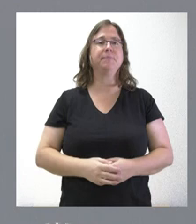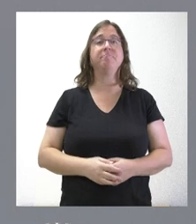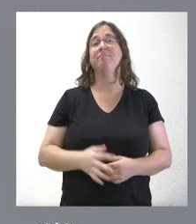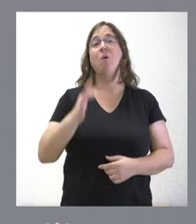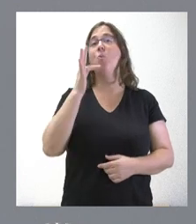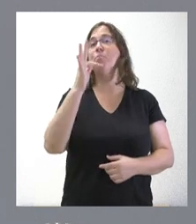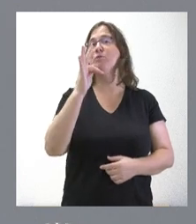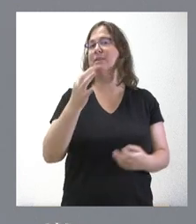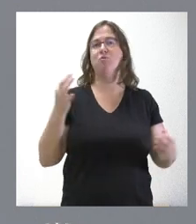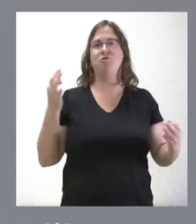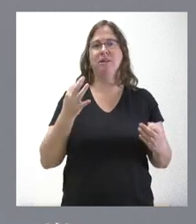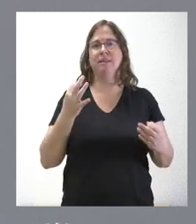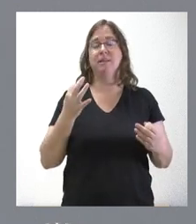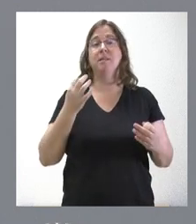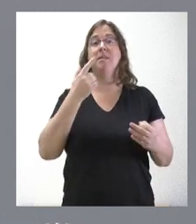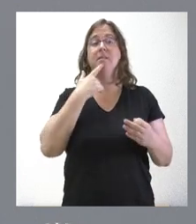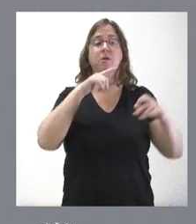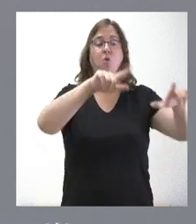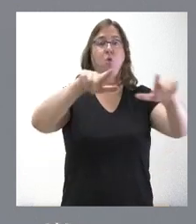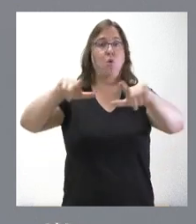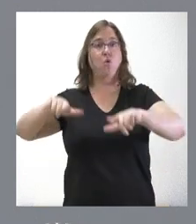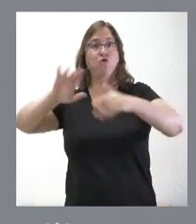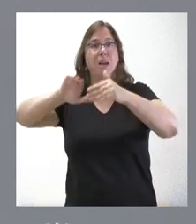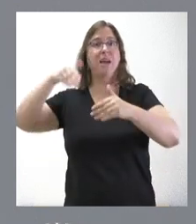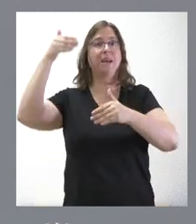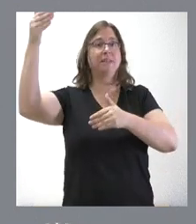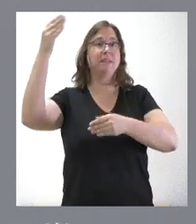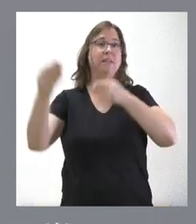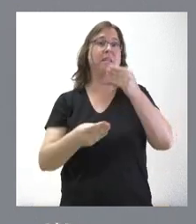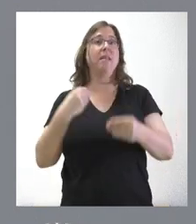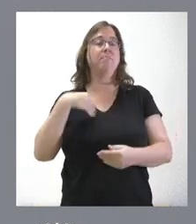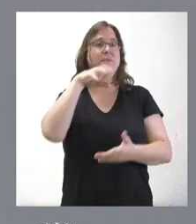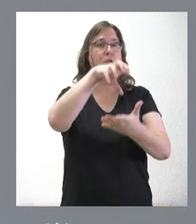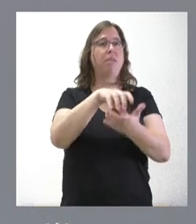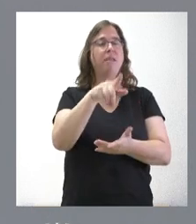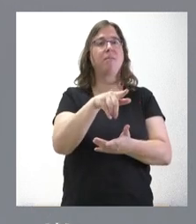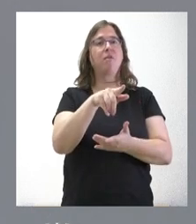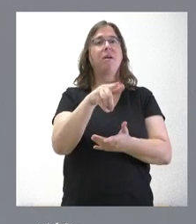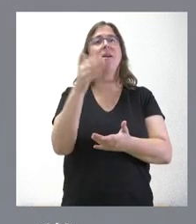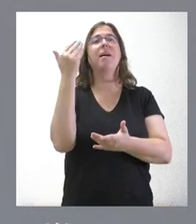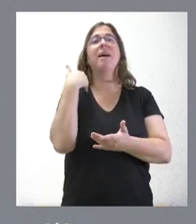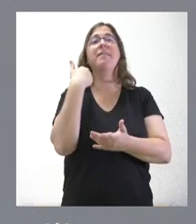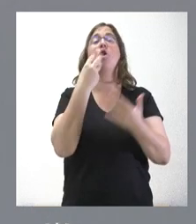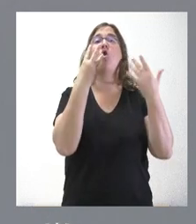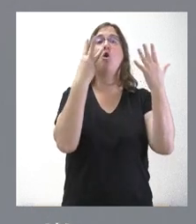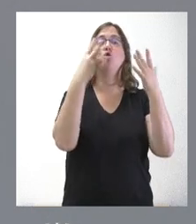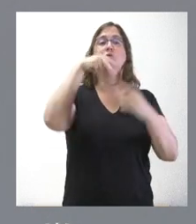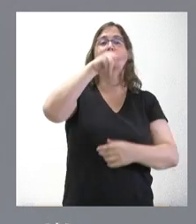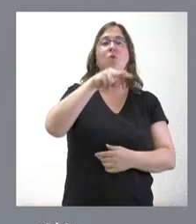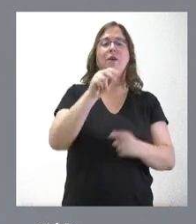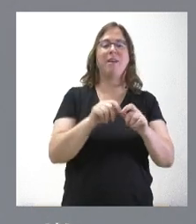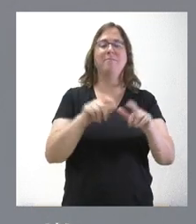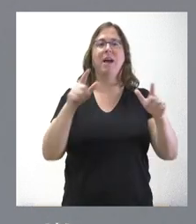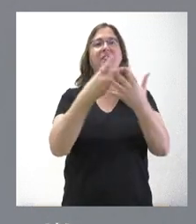positivo es que las consultas externas que se producen en este centro de salud pasan de disponer de 8 metros cuadrados a